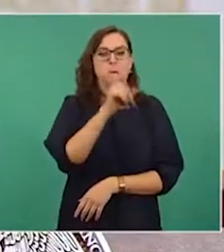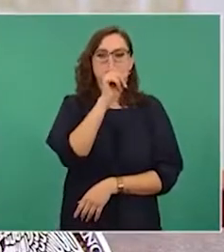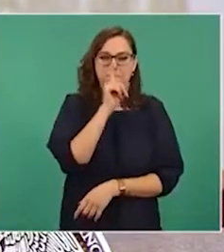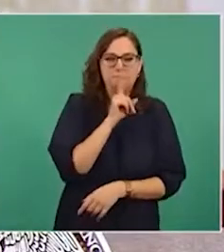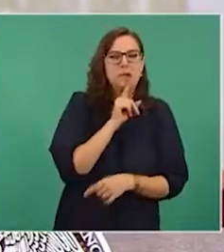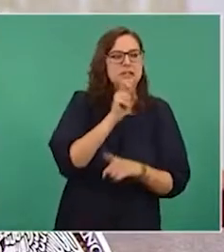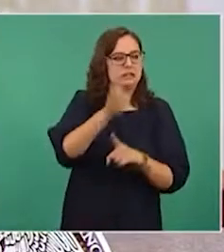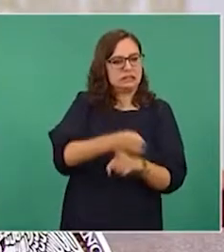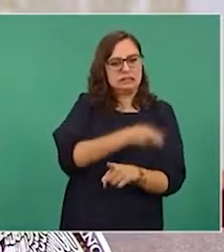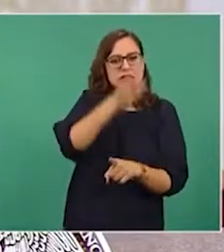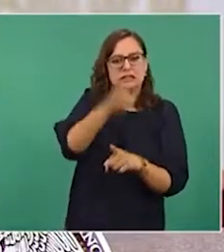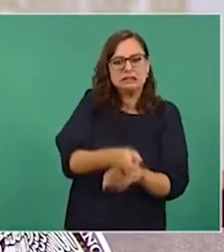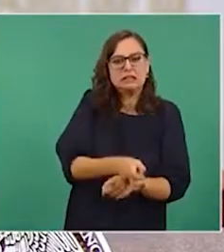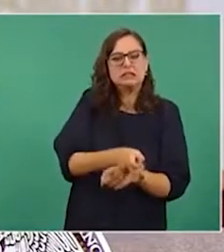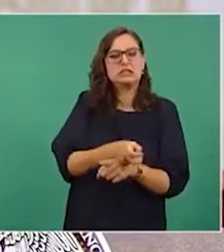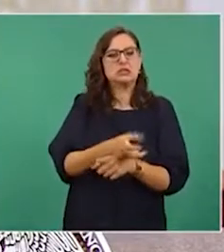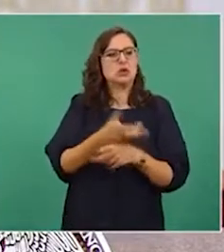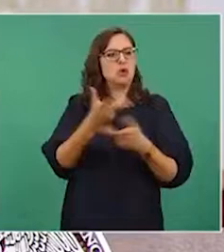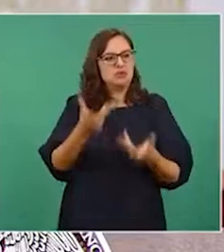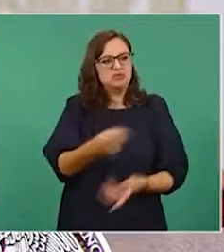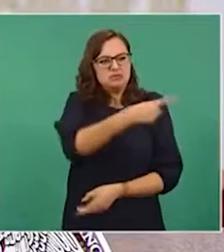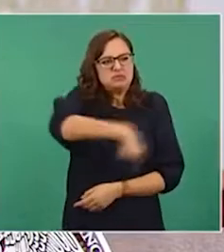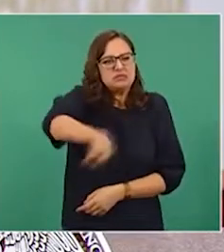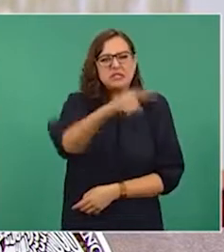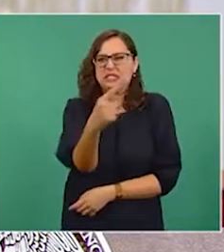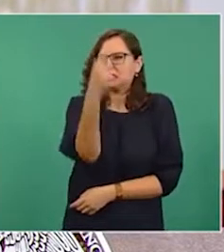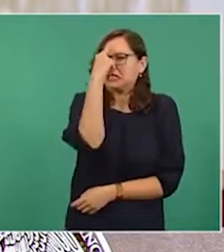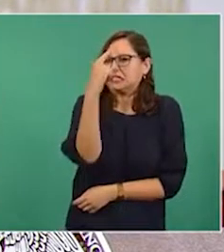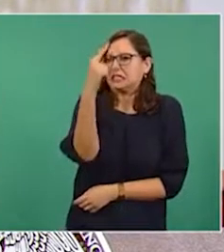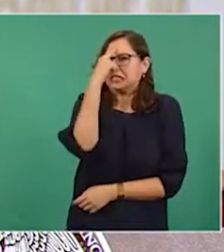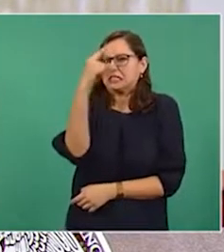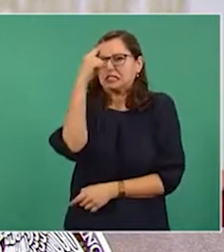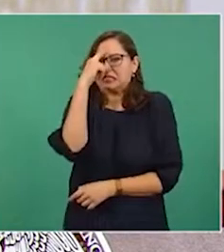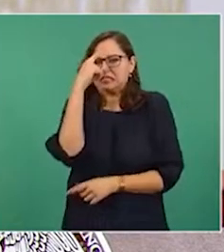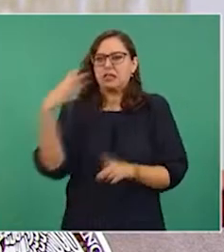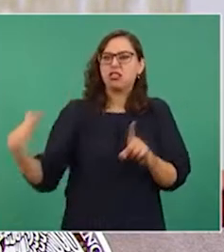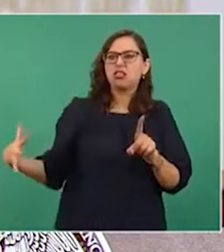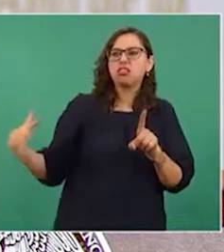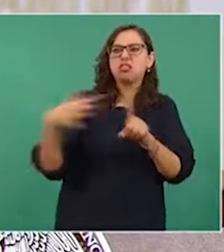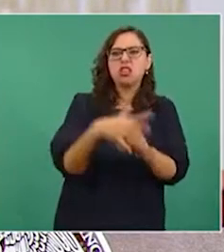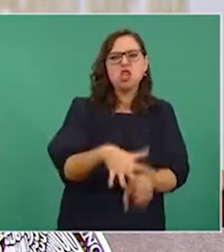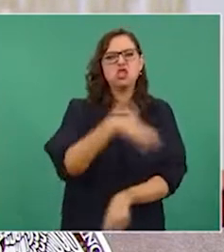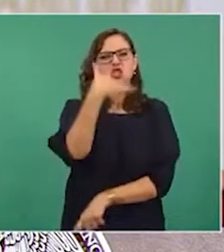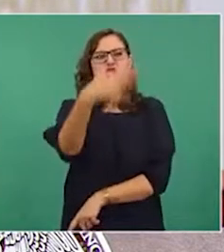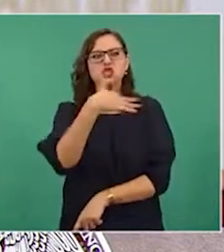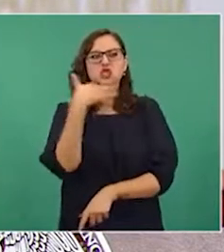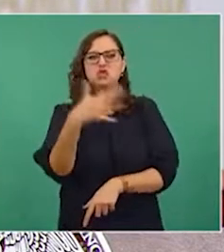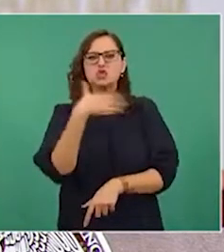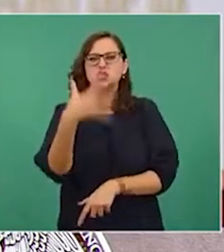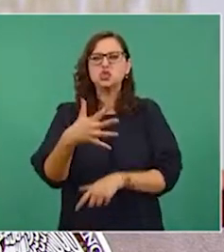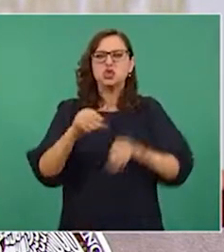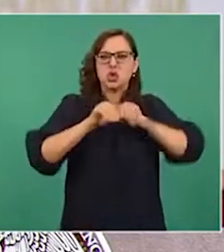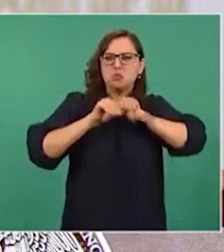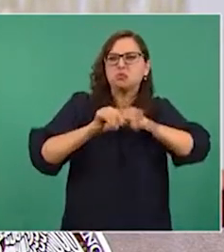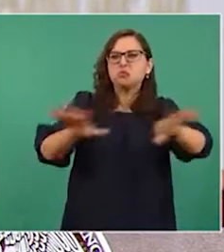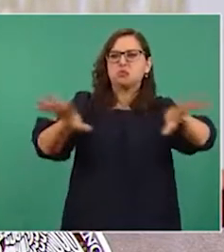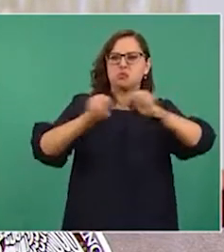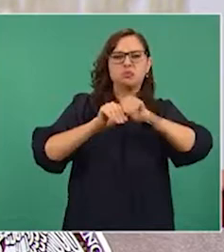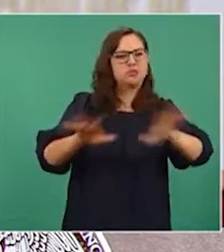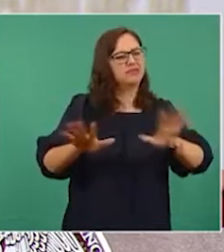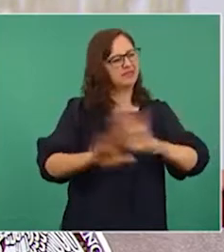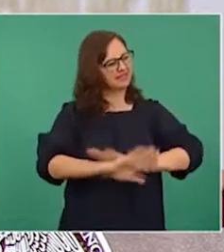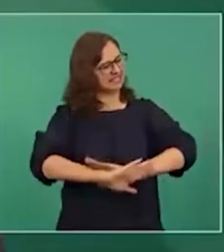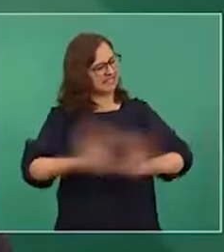la calumnia y esa fascinación enfermiza por el escándalo y lo sucio. Y que busquen contribuir